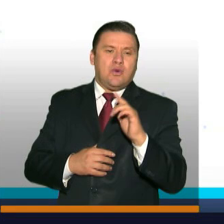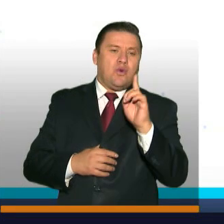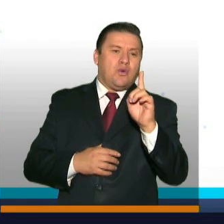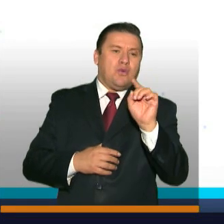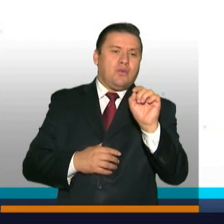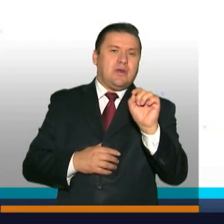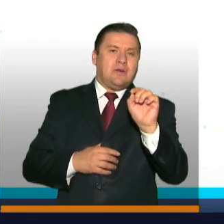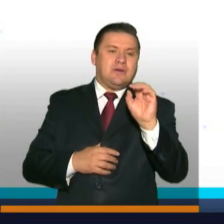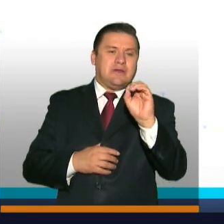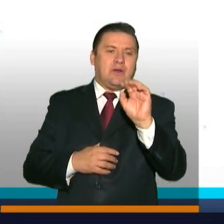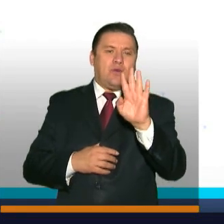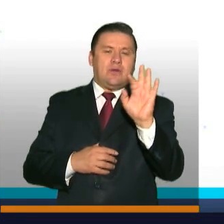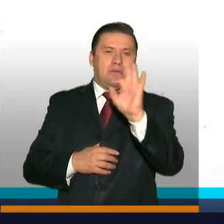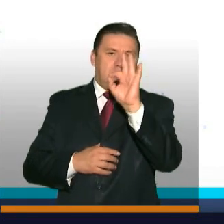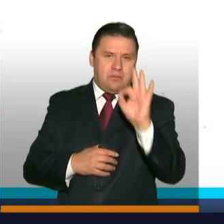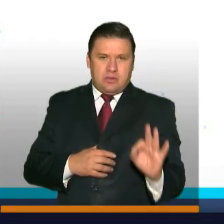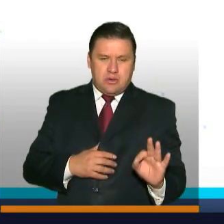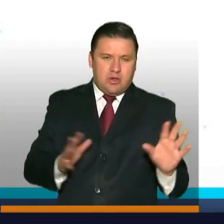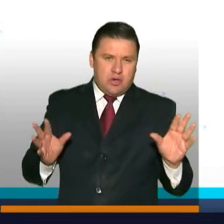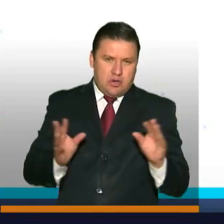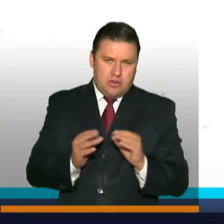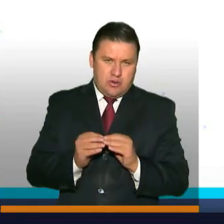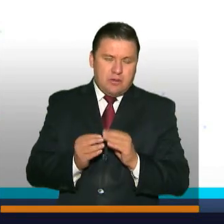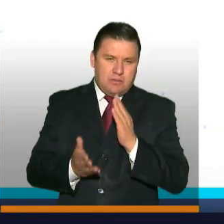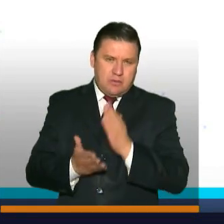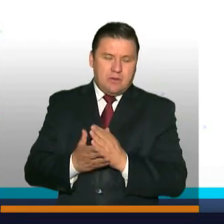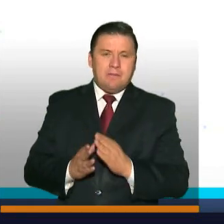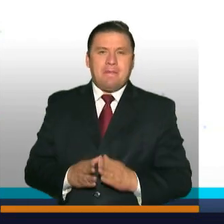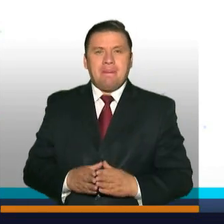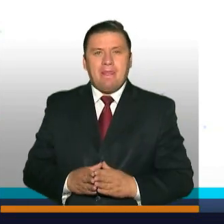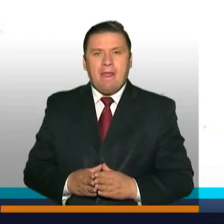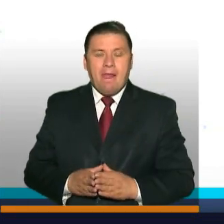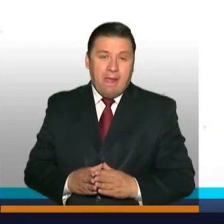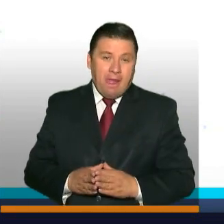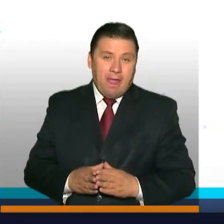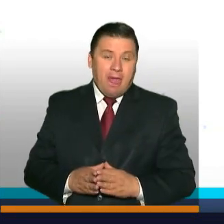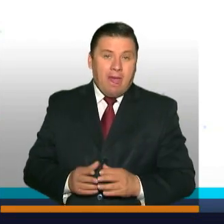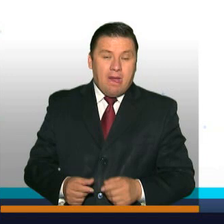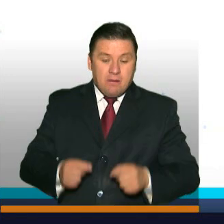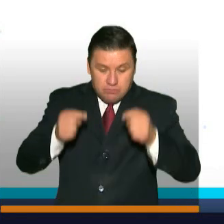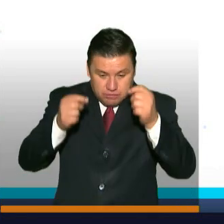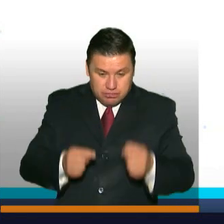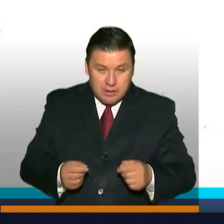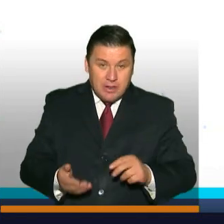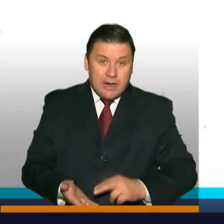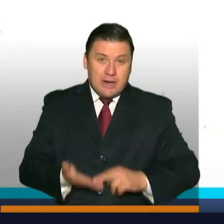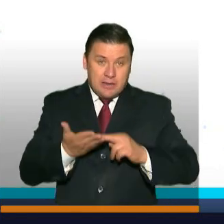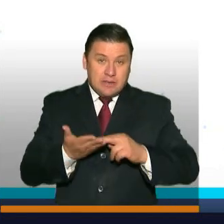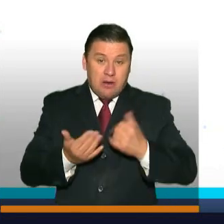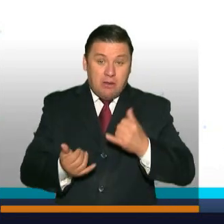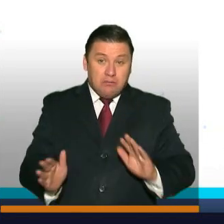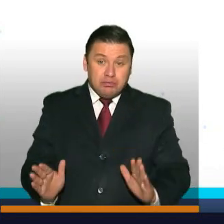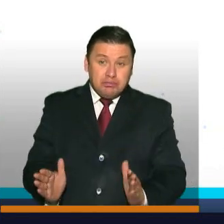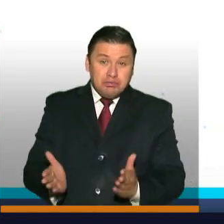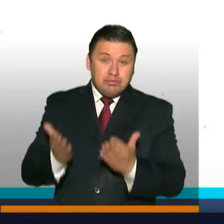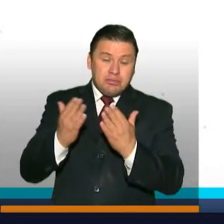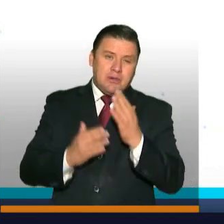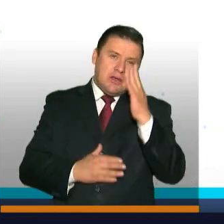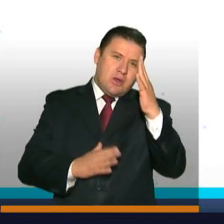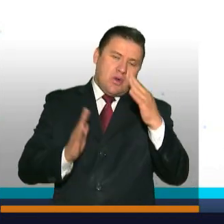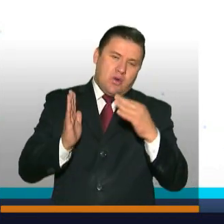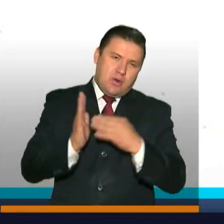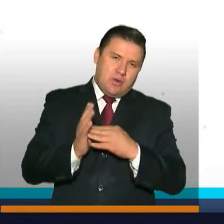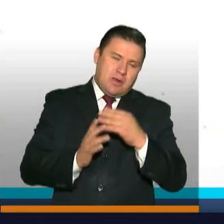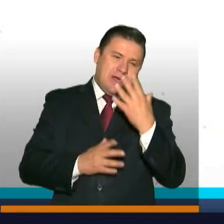1,04% de total de los casos positivos. Y se han recuperado a la fecha 4